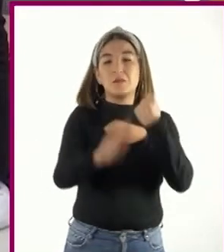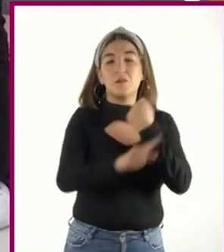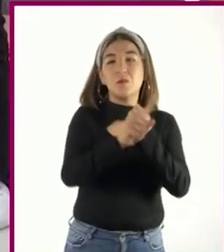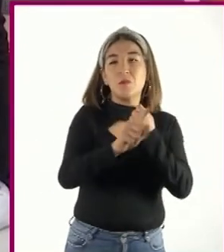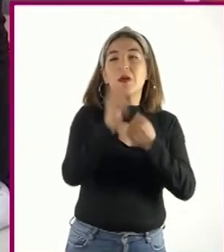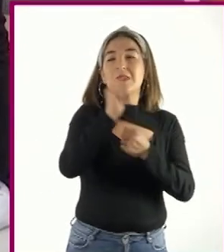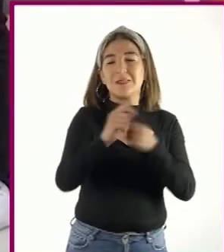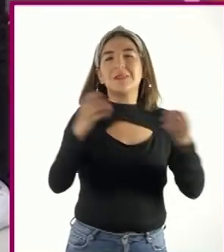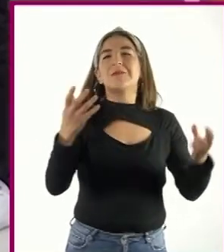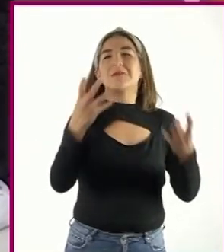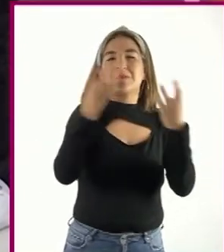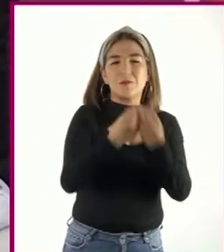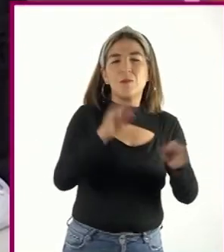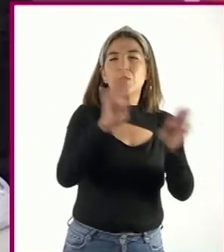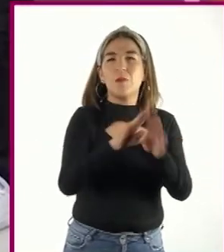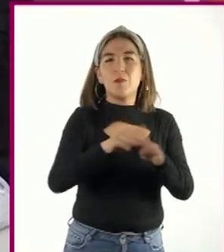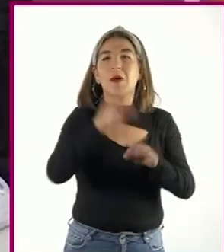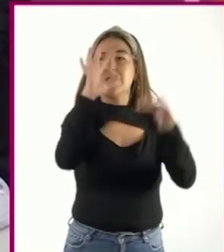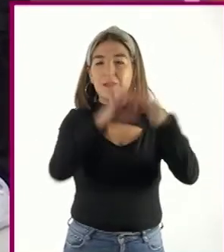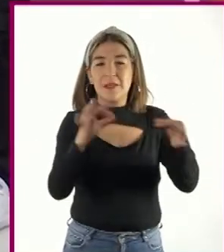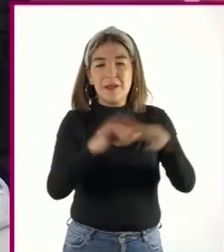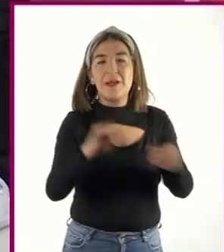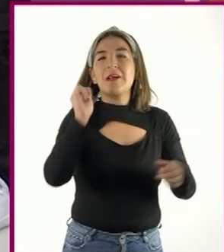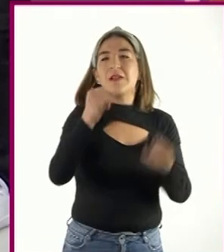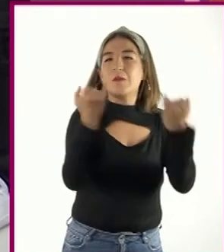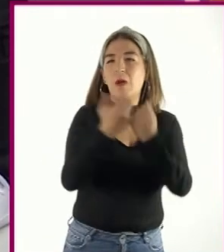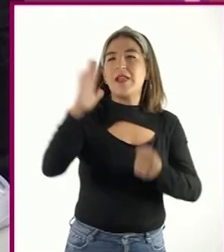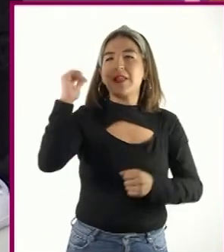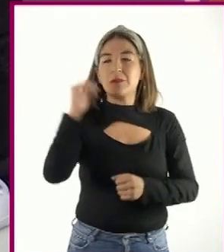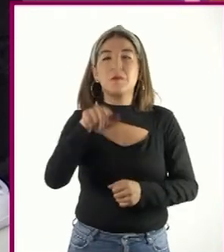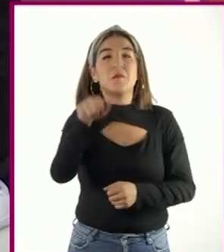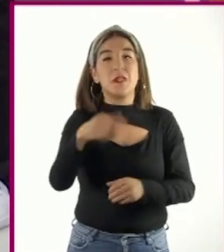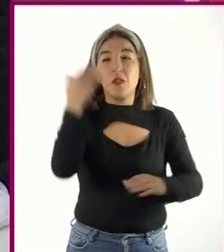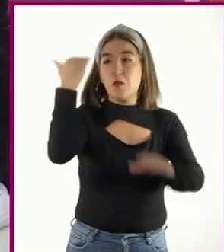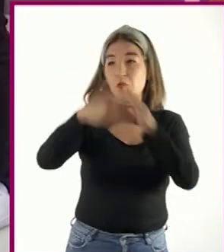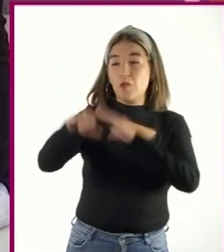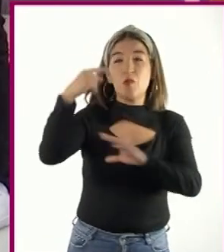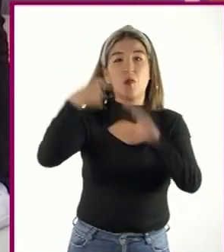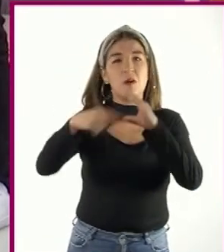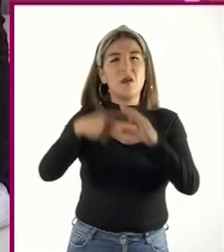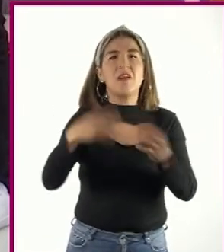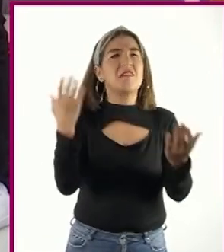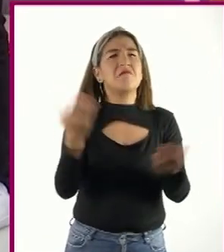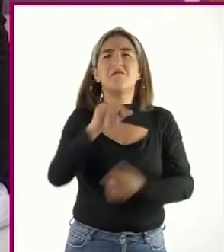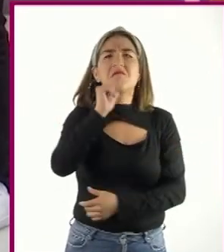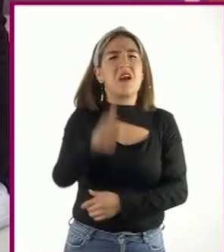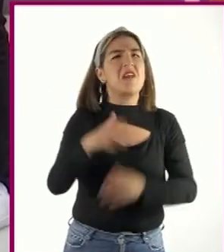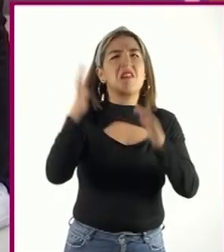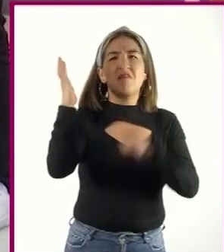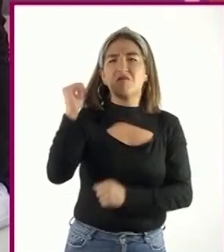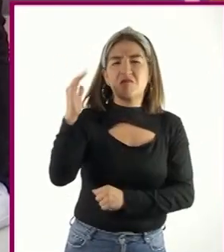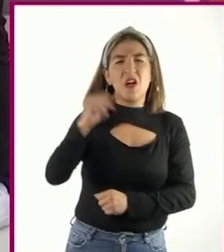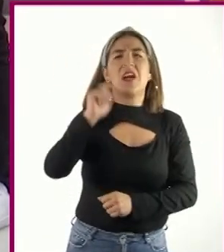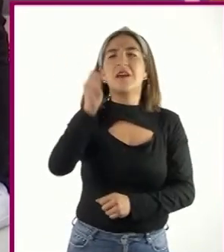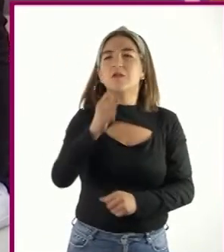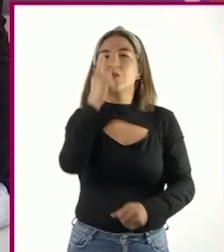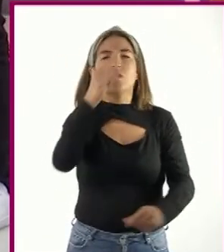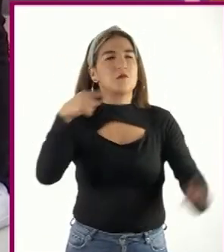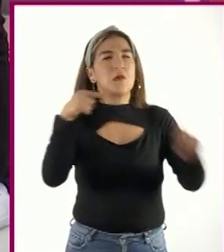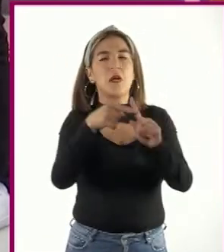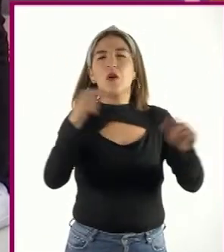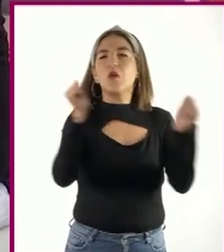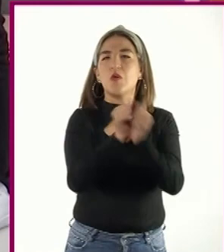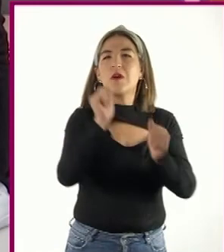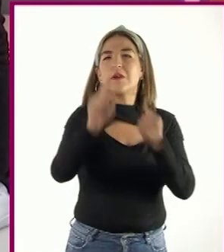despedirse de la misma manera. Hay personas que envían un correo sin despedirse o empiezan directo con el